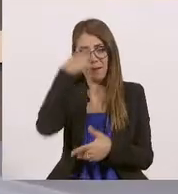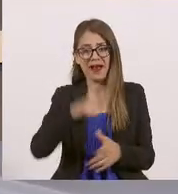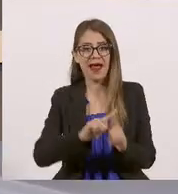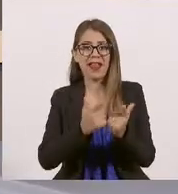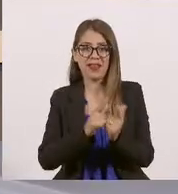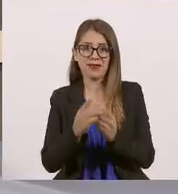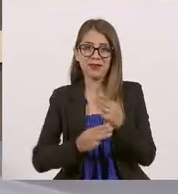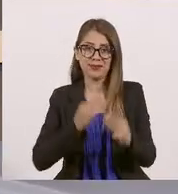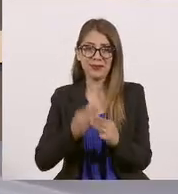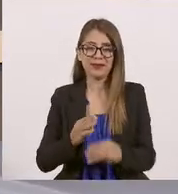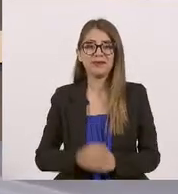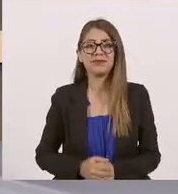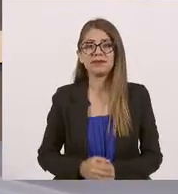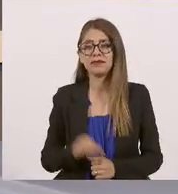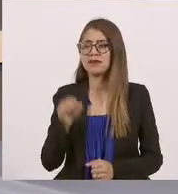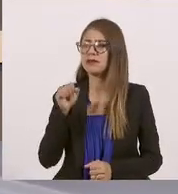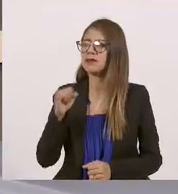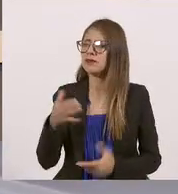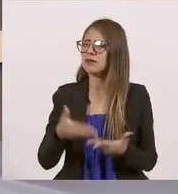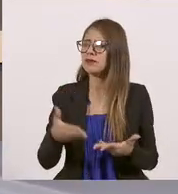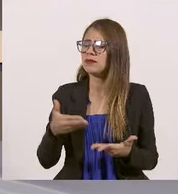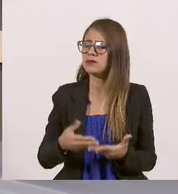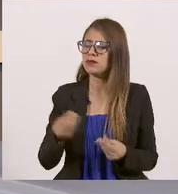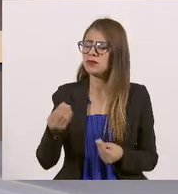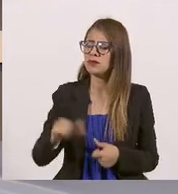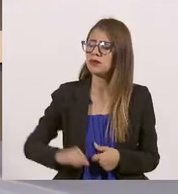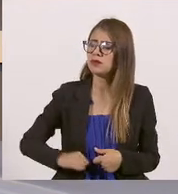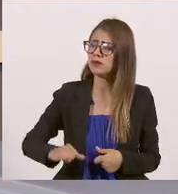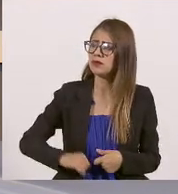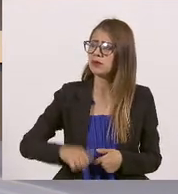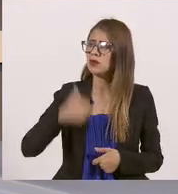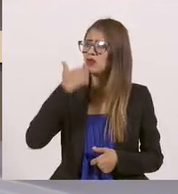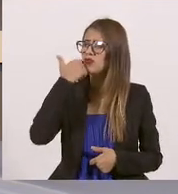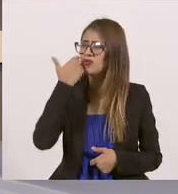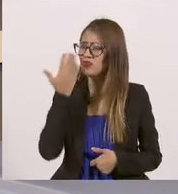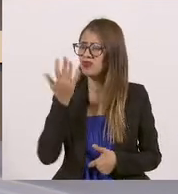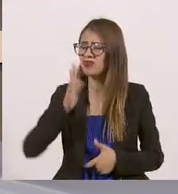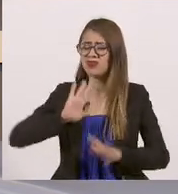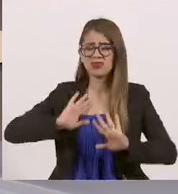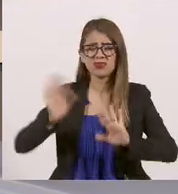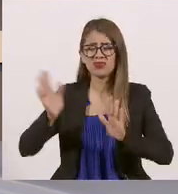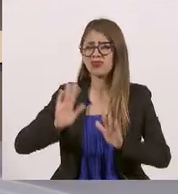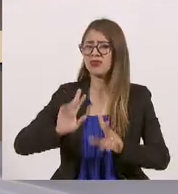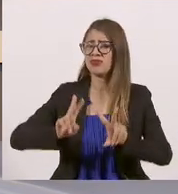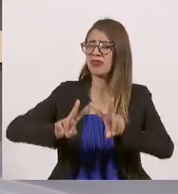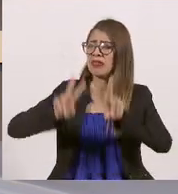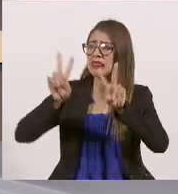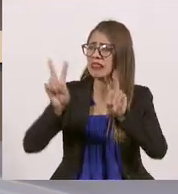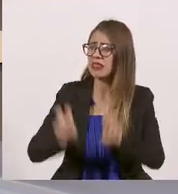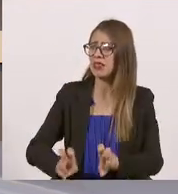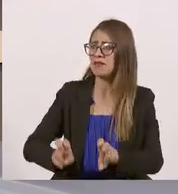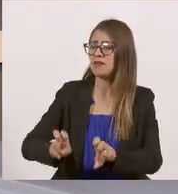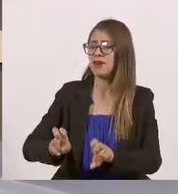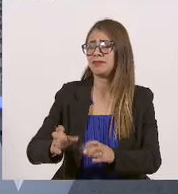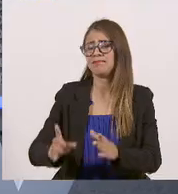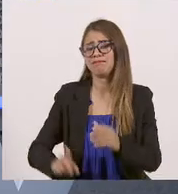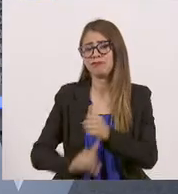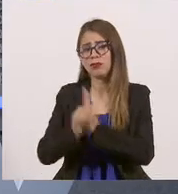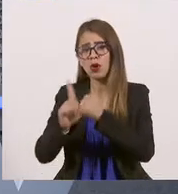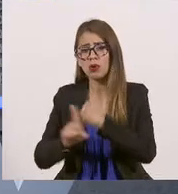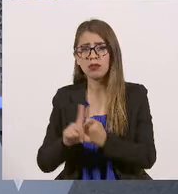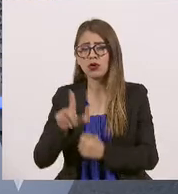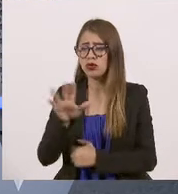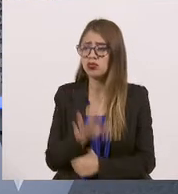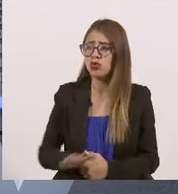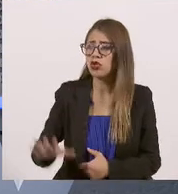lo que nos llama mucho la atención de esta nominación es que con ellos se busca combatir varios temas de rezago social y,